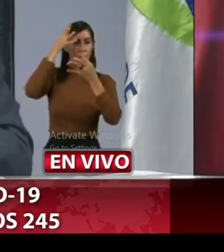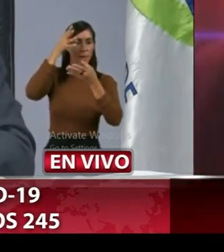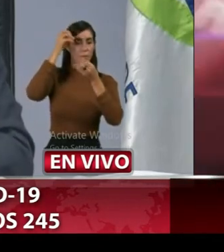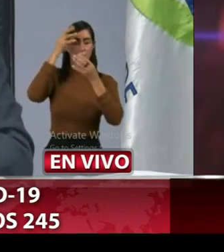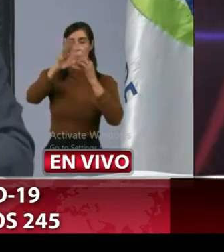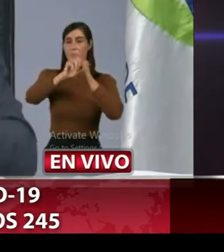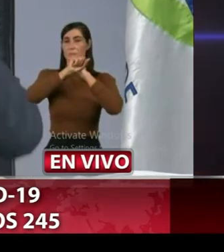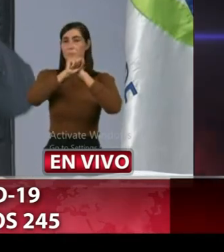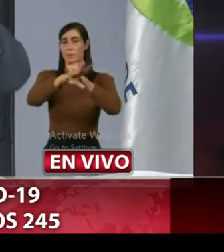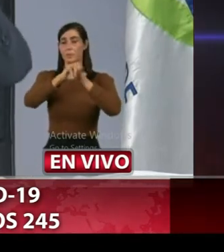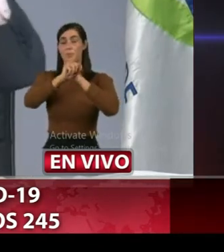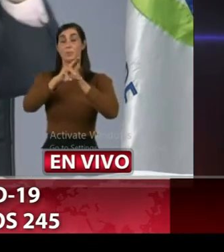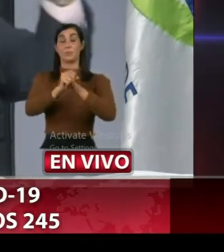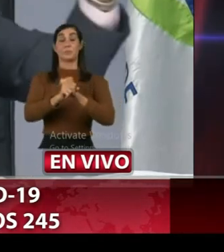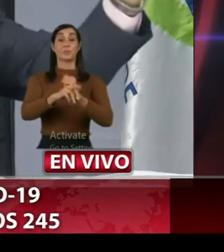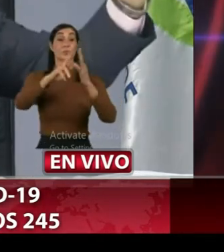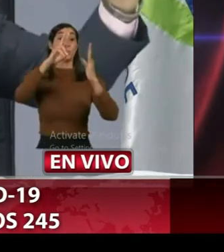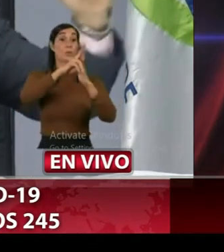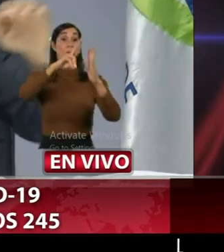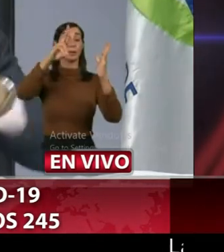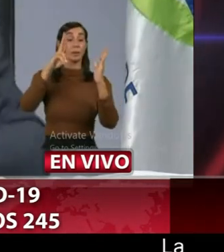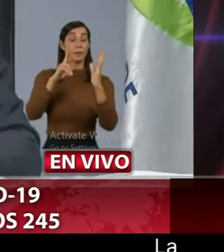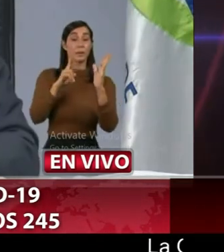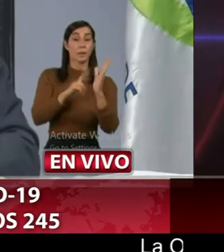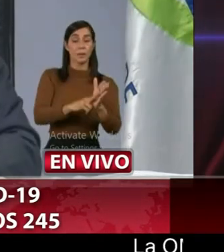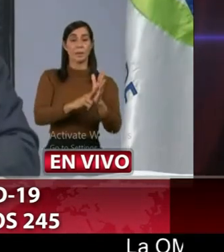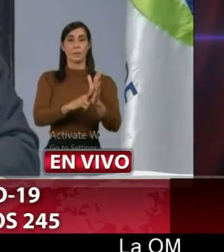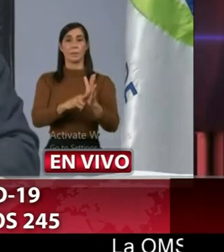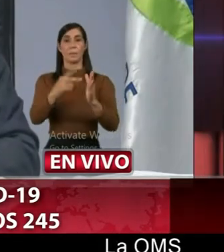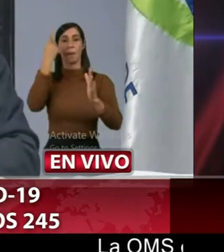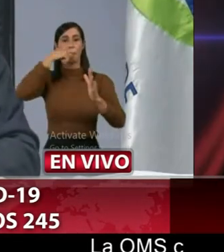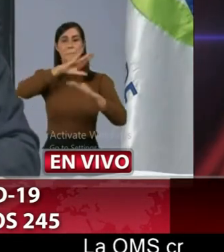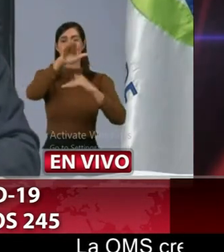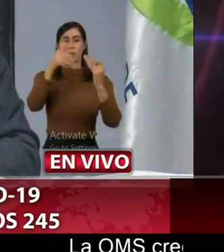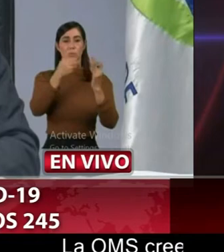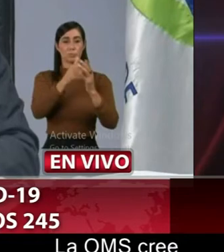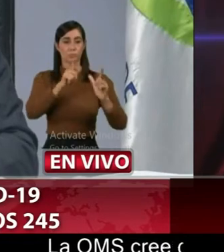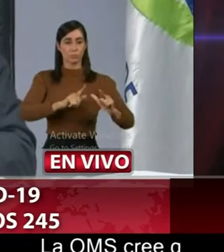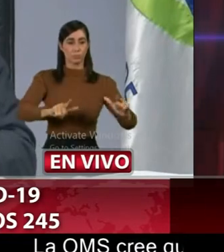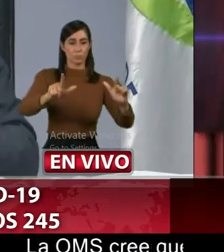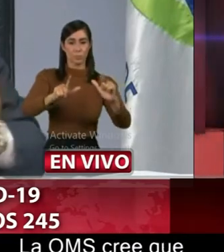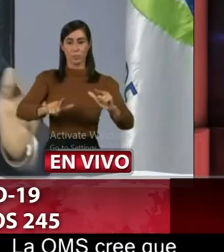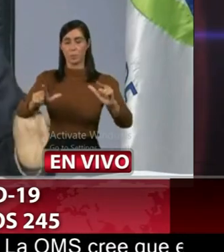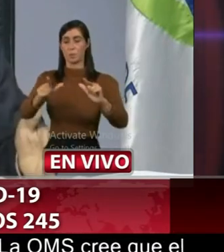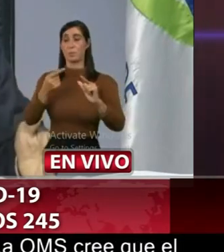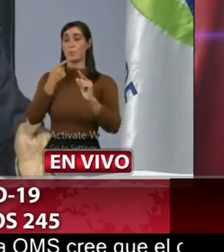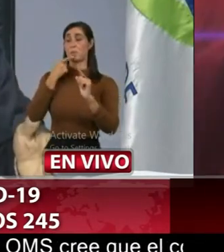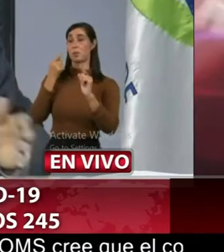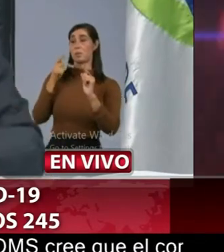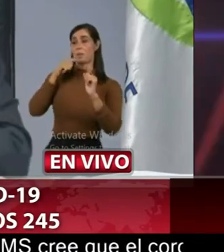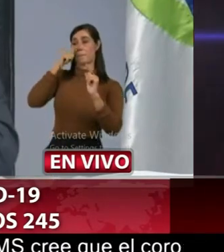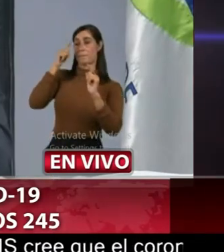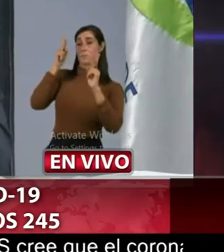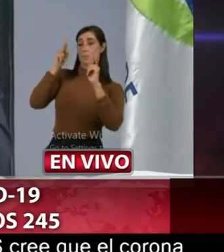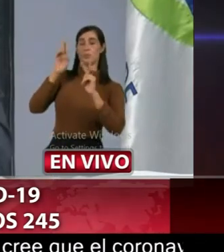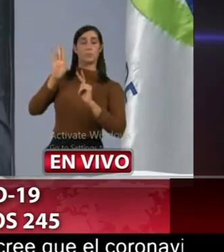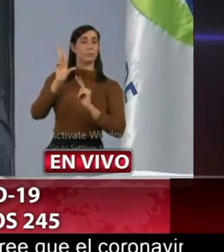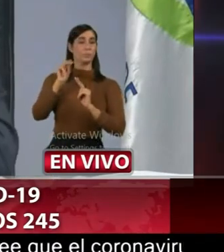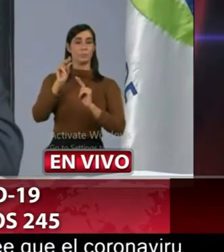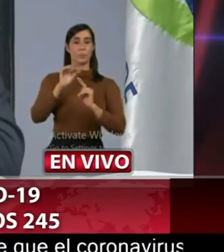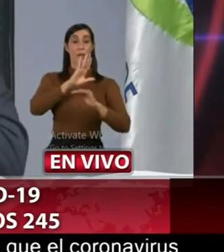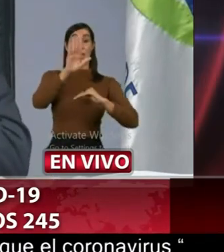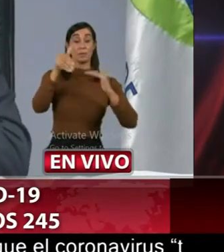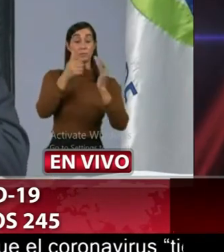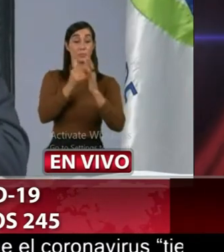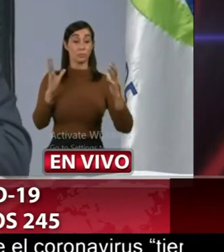publicidad son medidas generales para todos los sectores no van dedicadas a un sector o a otro